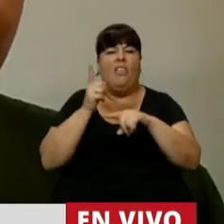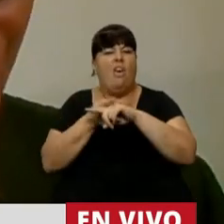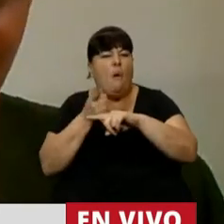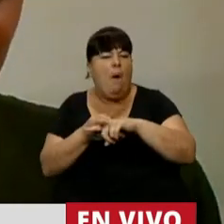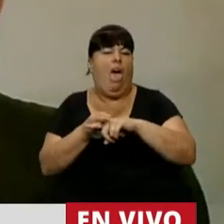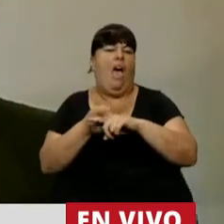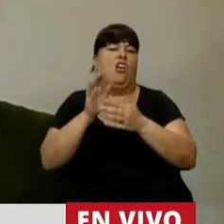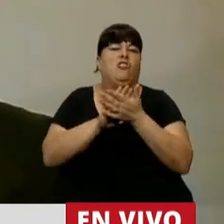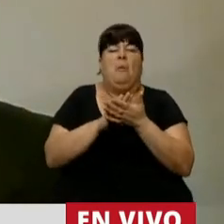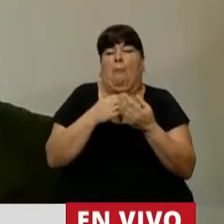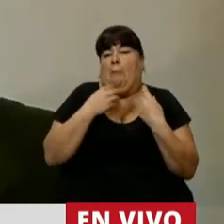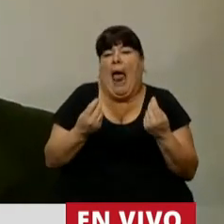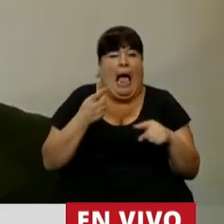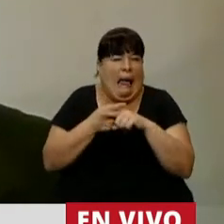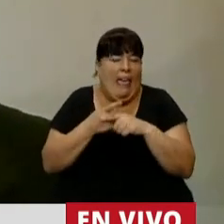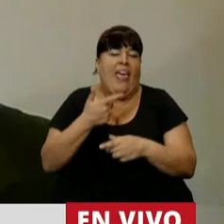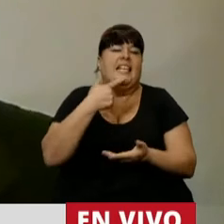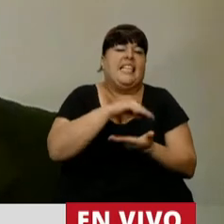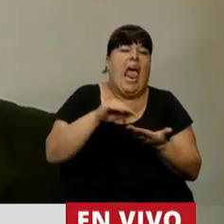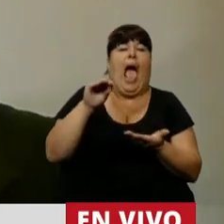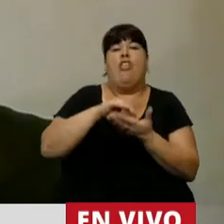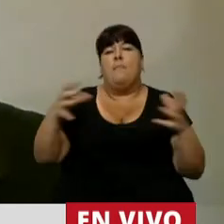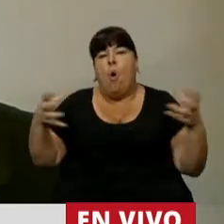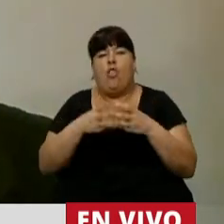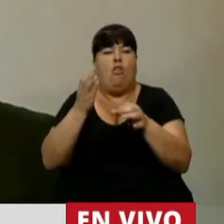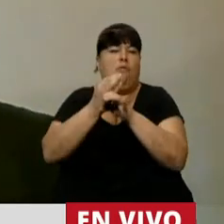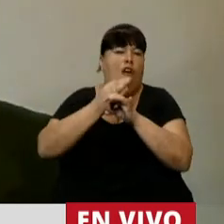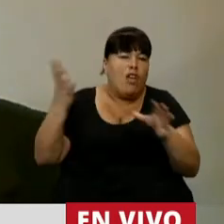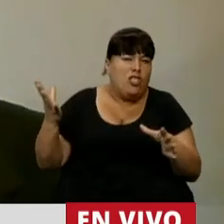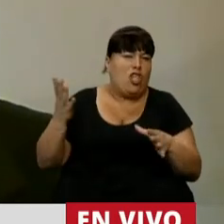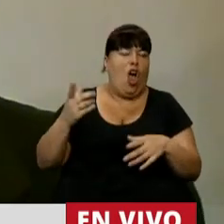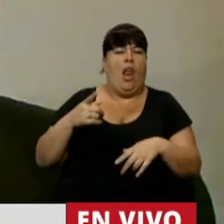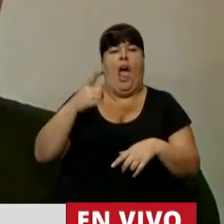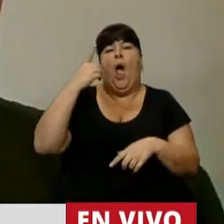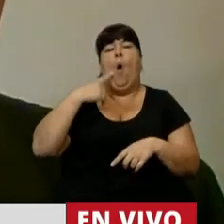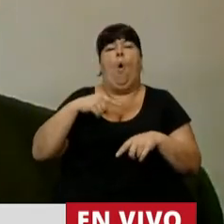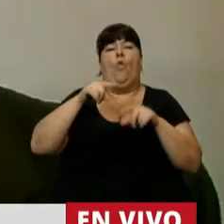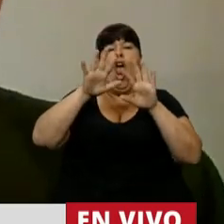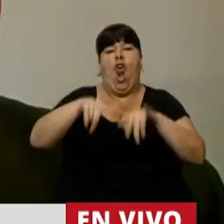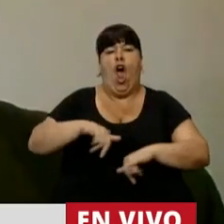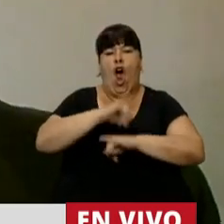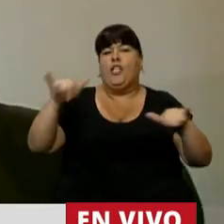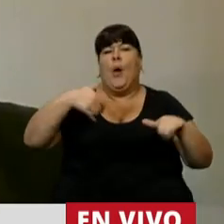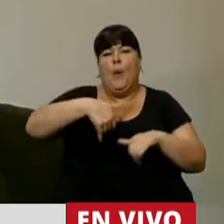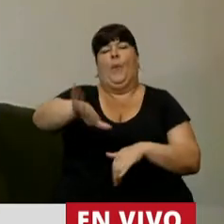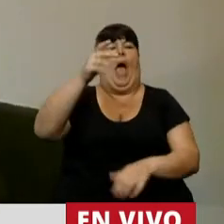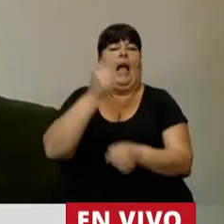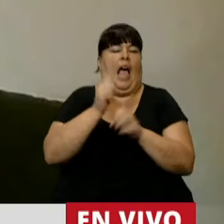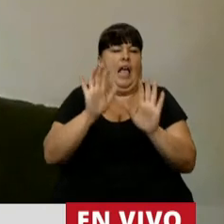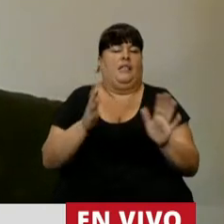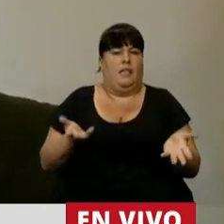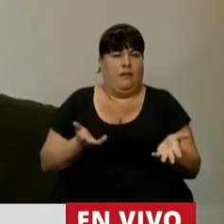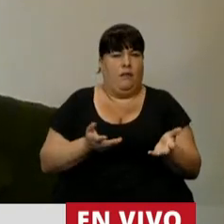que no sé qué sentido tuvieron bicameral especialistas un día sacó un comunicado y dijo vamos a hacer tal cosa